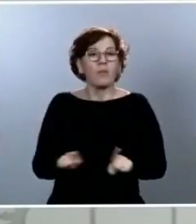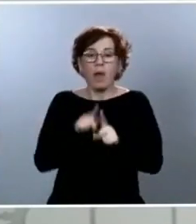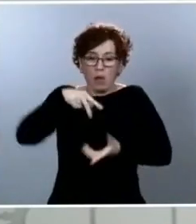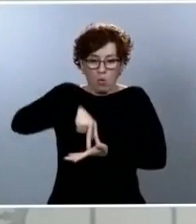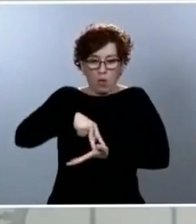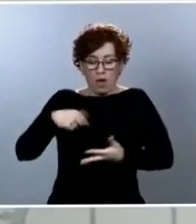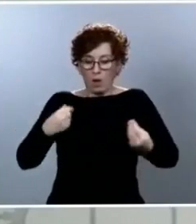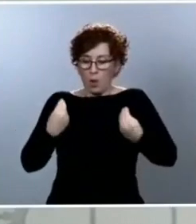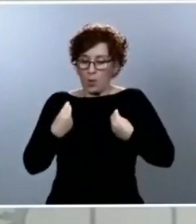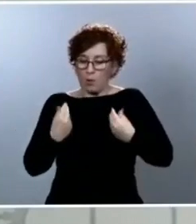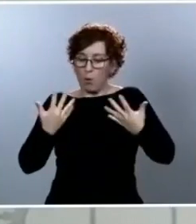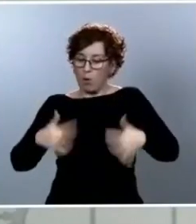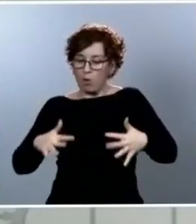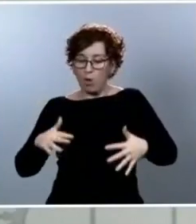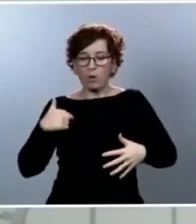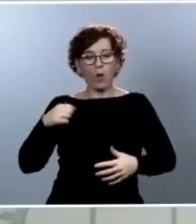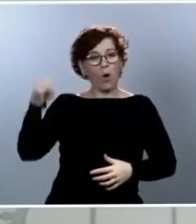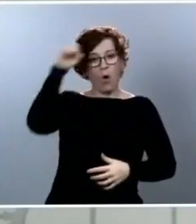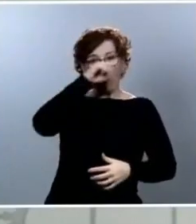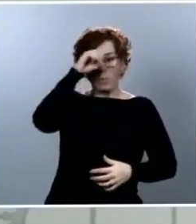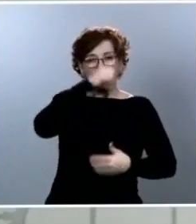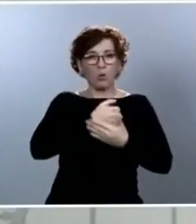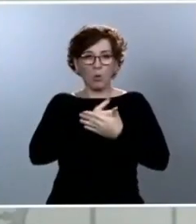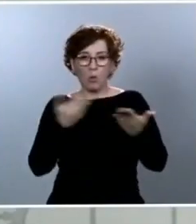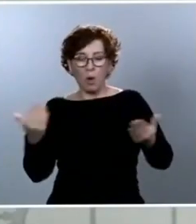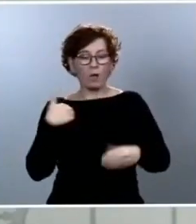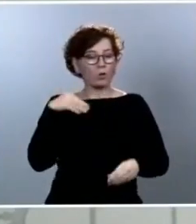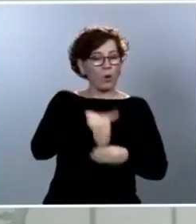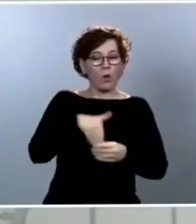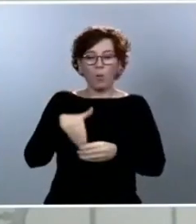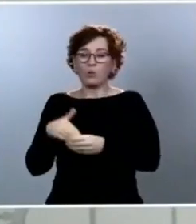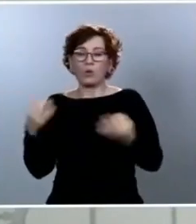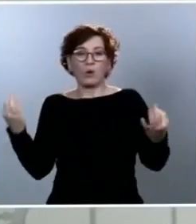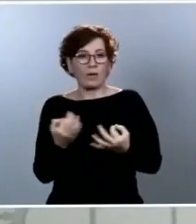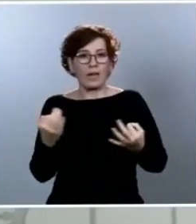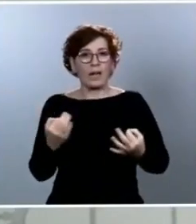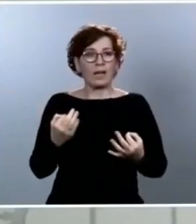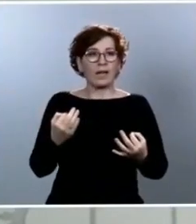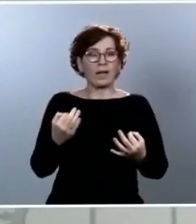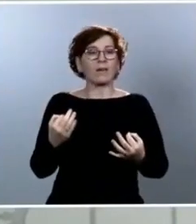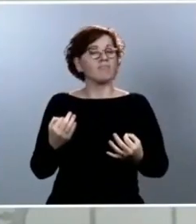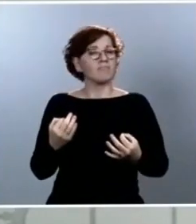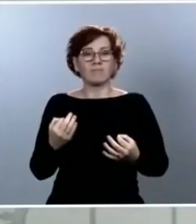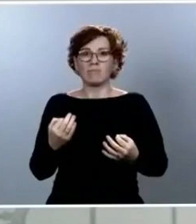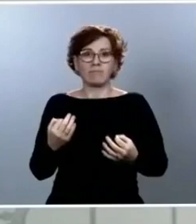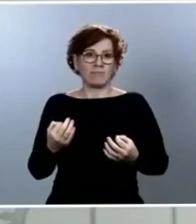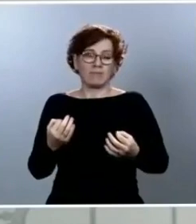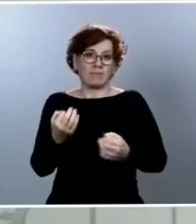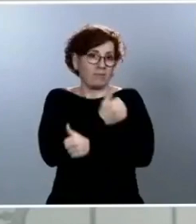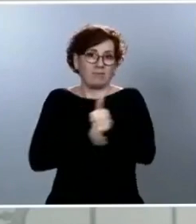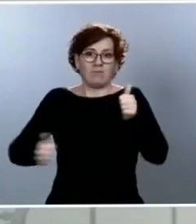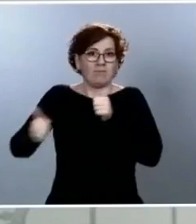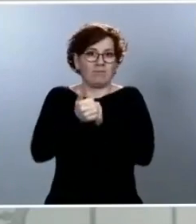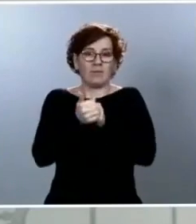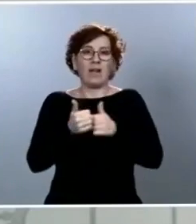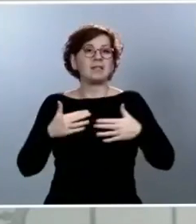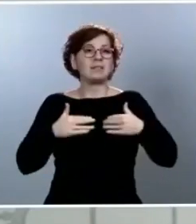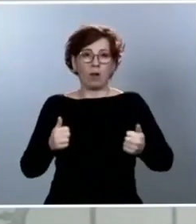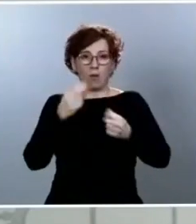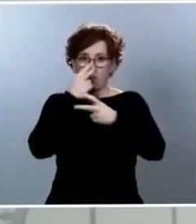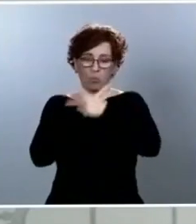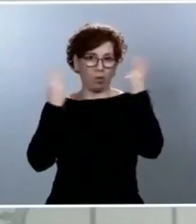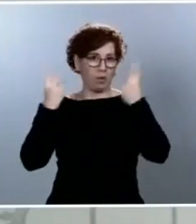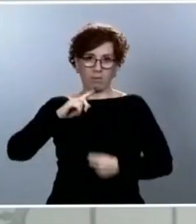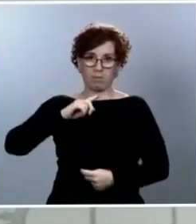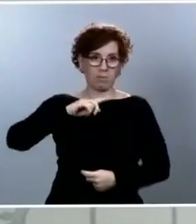vote lo que vote y quiera lo que quiera. Por tanto, creo que es importante anteponer, sobre todo, la salud pública, la defensa y la idea de